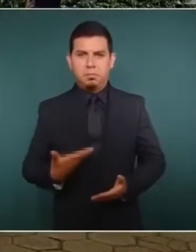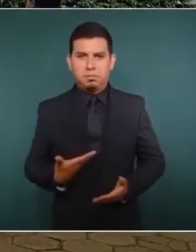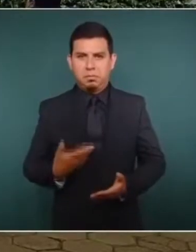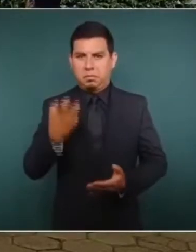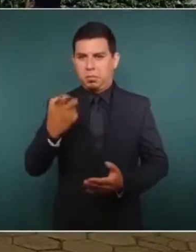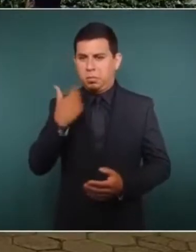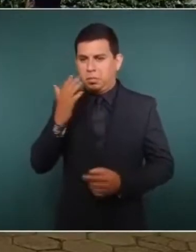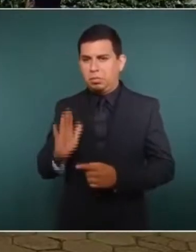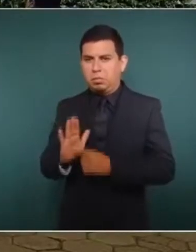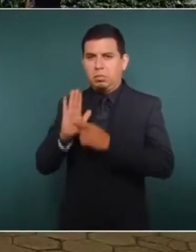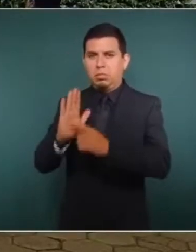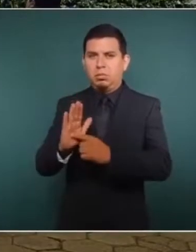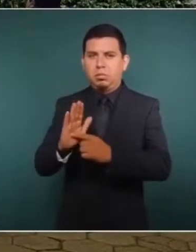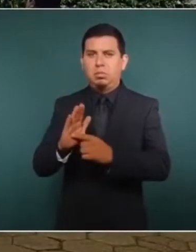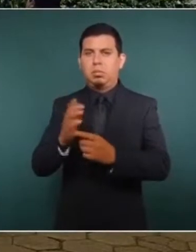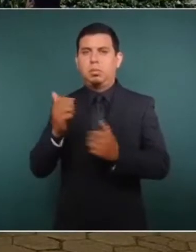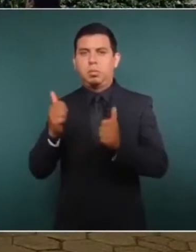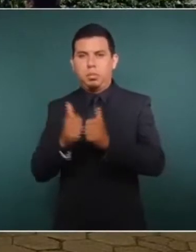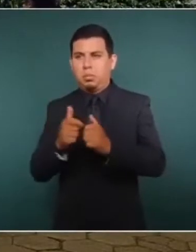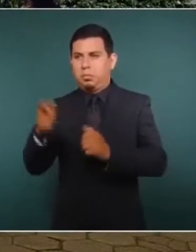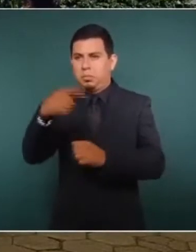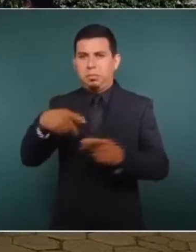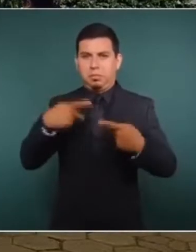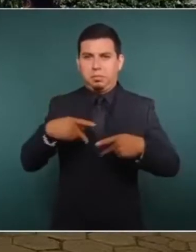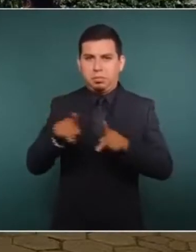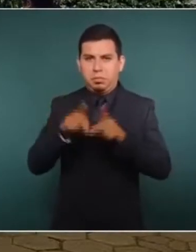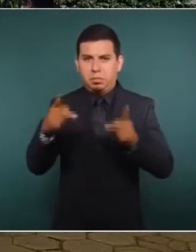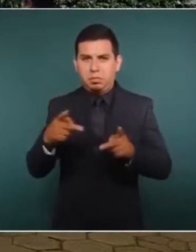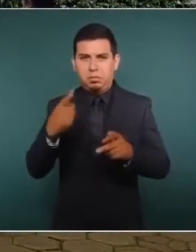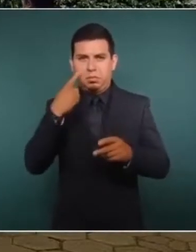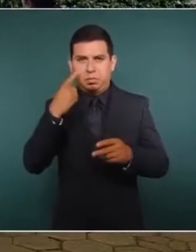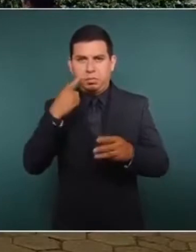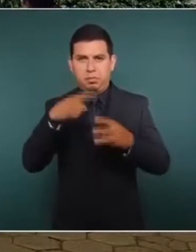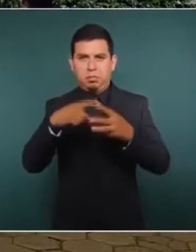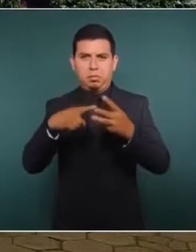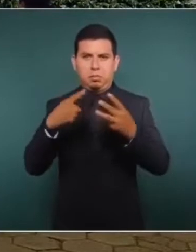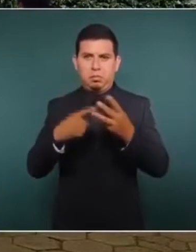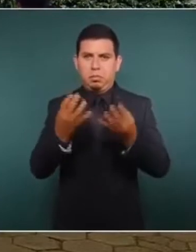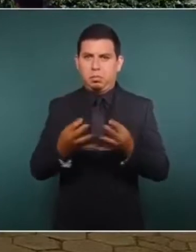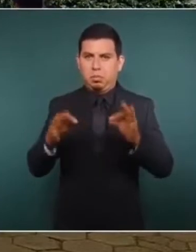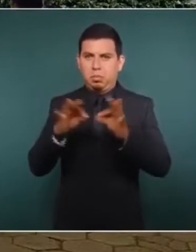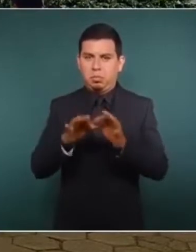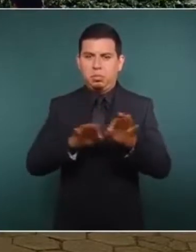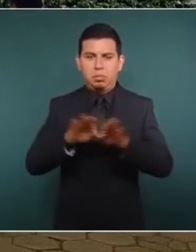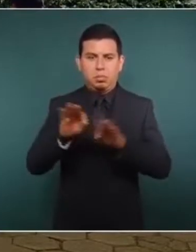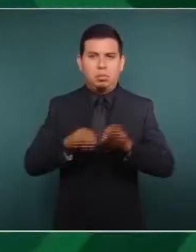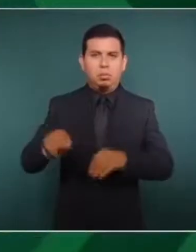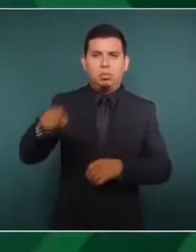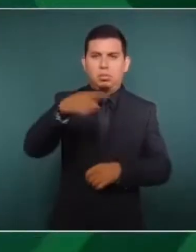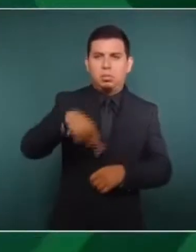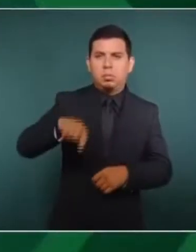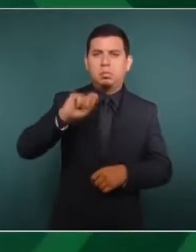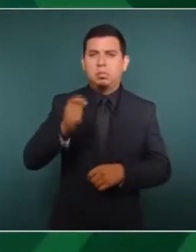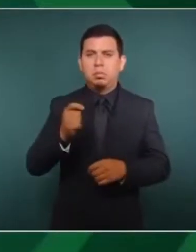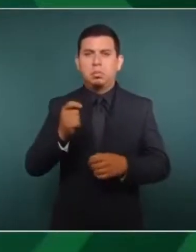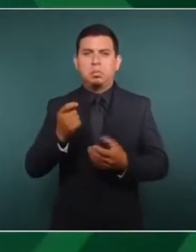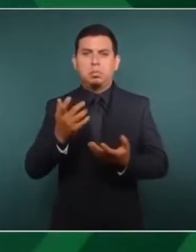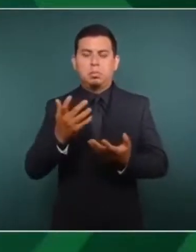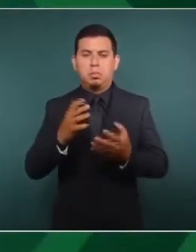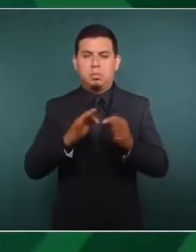Recalcarle a los medios de comunicación tres indicadores fundamentales. Primero, en todos los indicadores